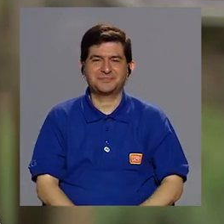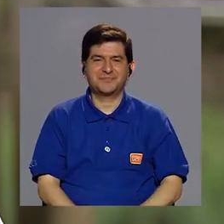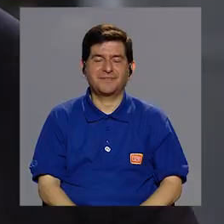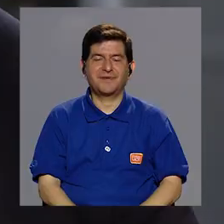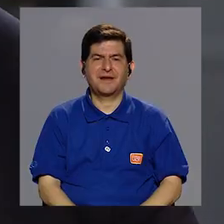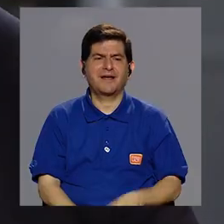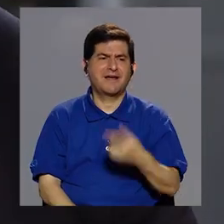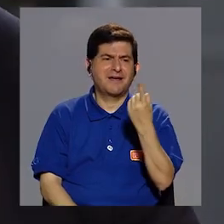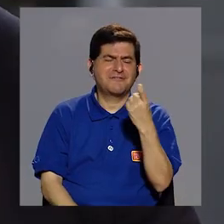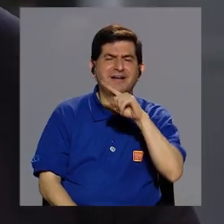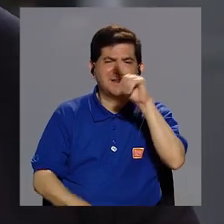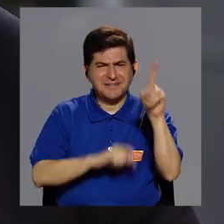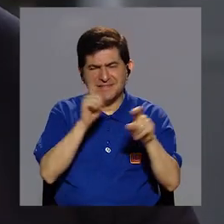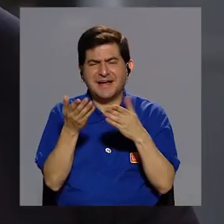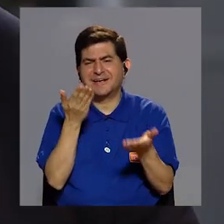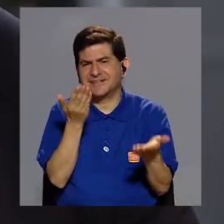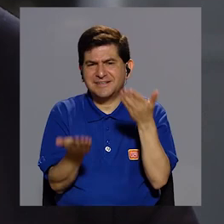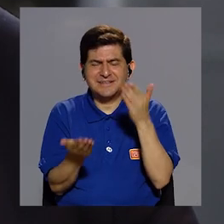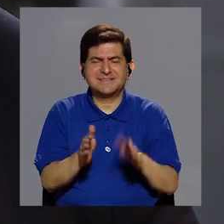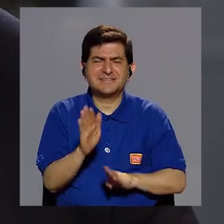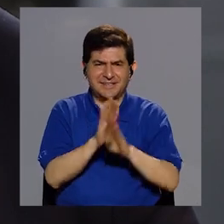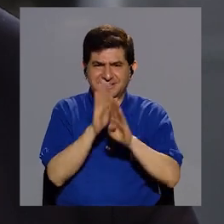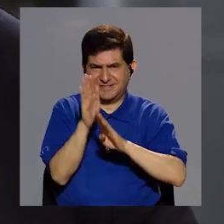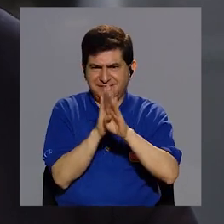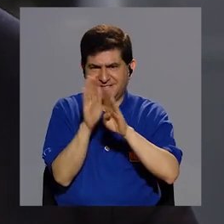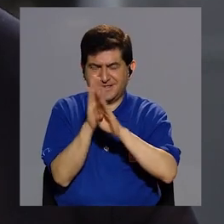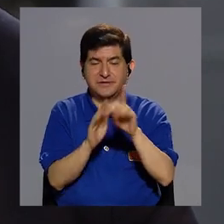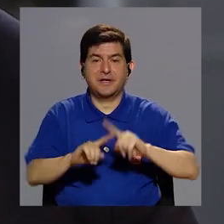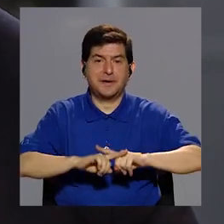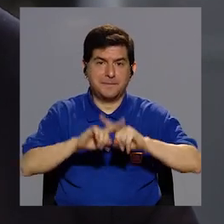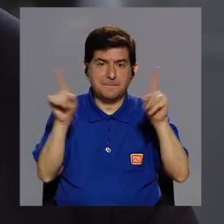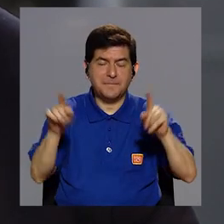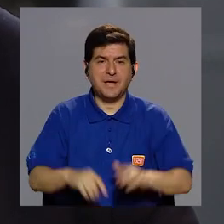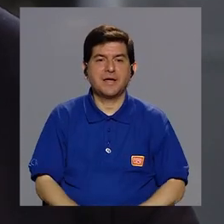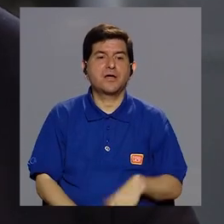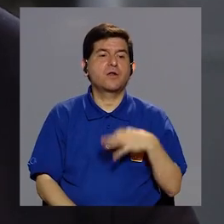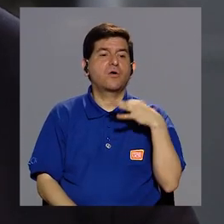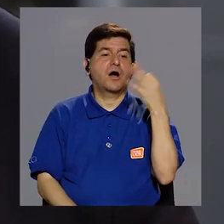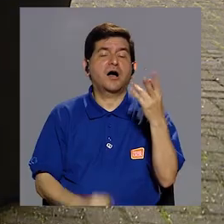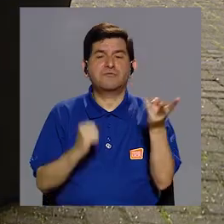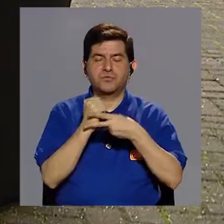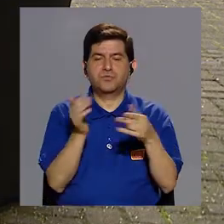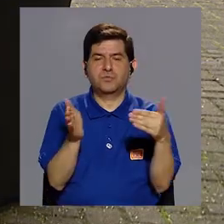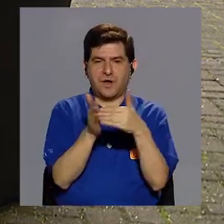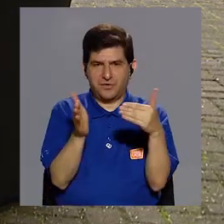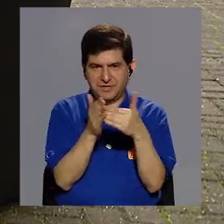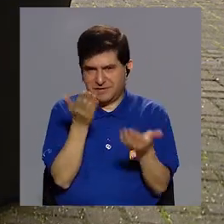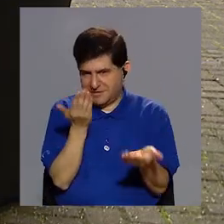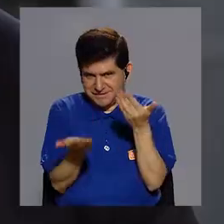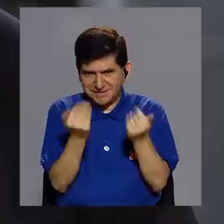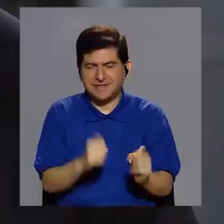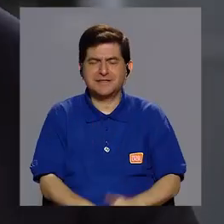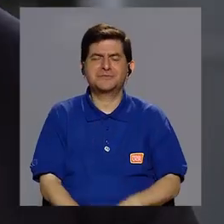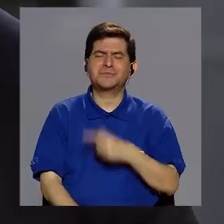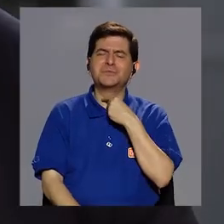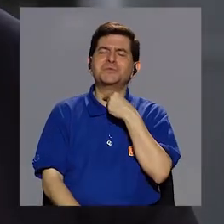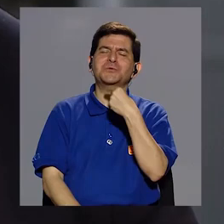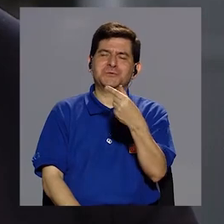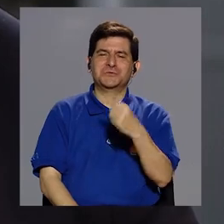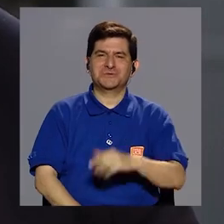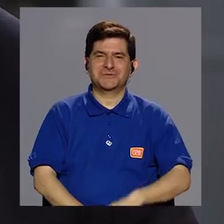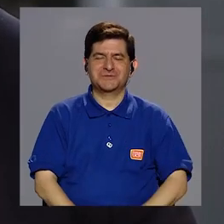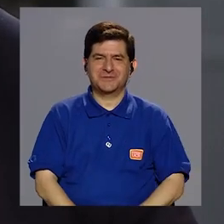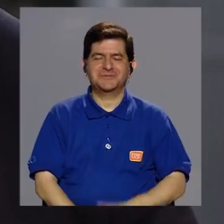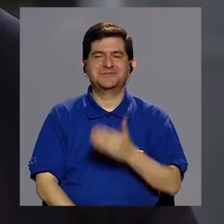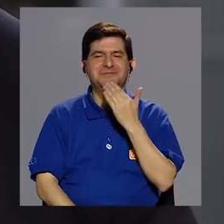y, pues, quedaron ahí muchas preguntas todavía por desarrollar, pero lo esperamos en una próxima ocasión. ¿Qué le parece? Muy bien,